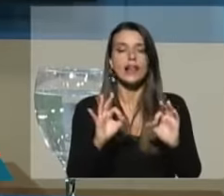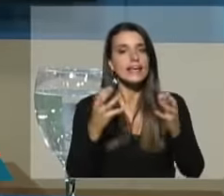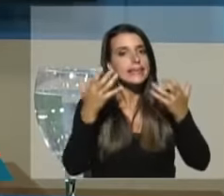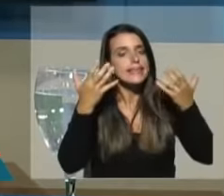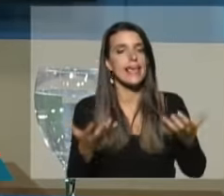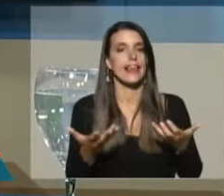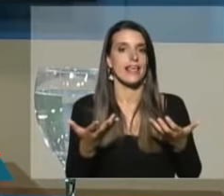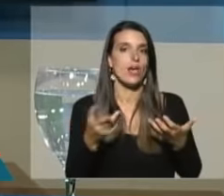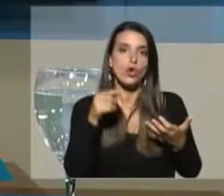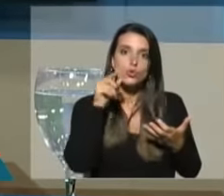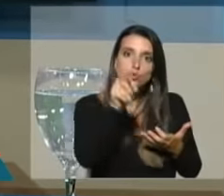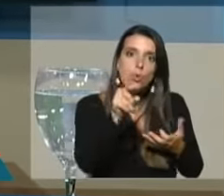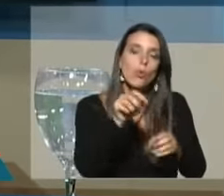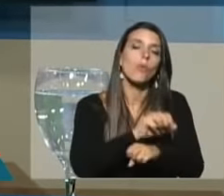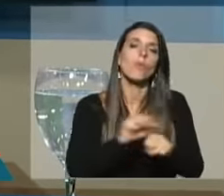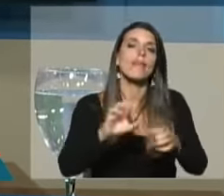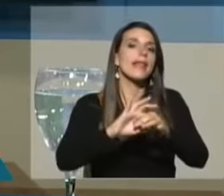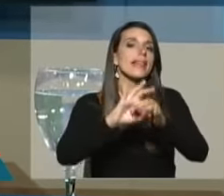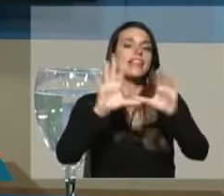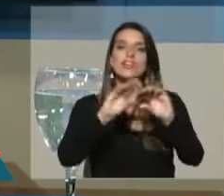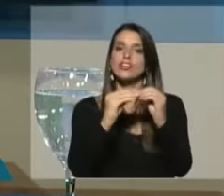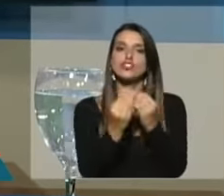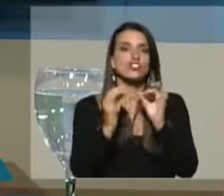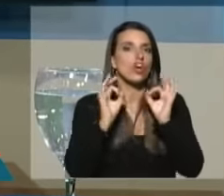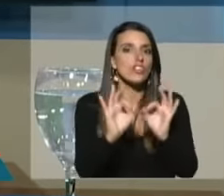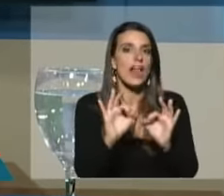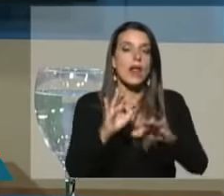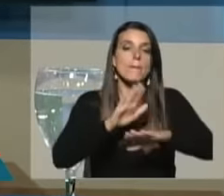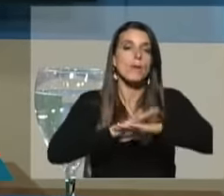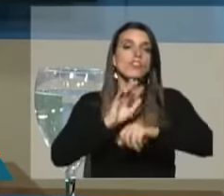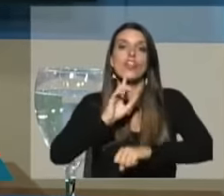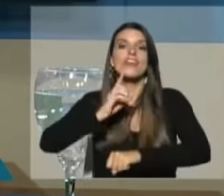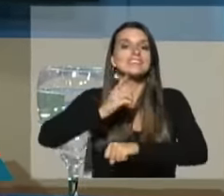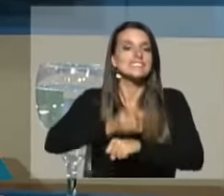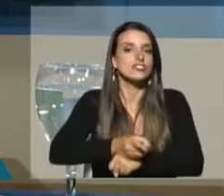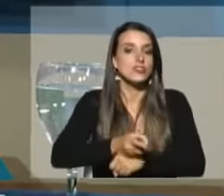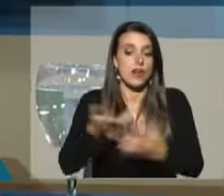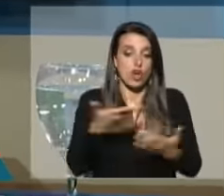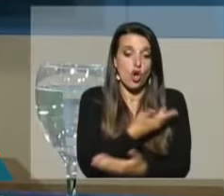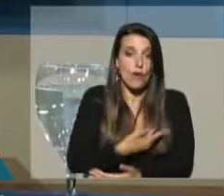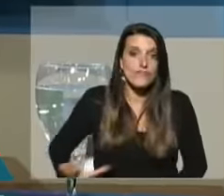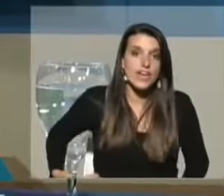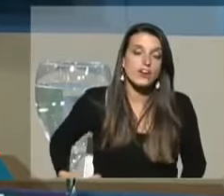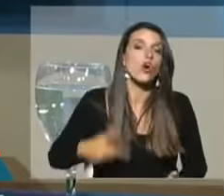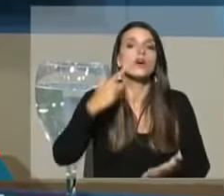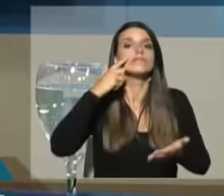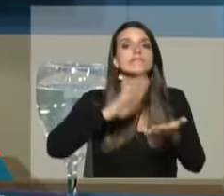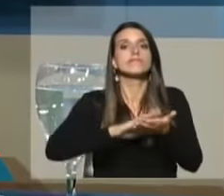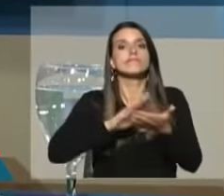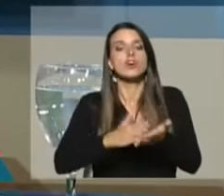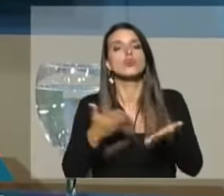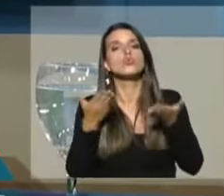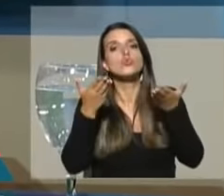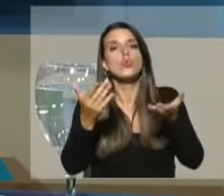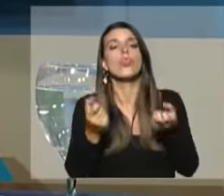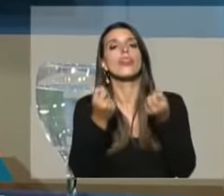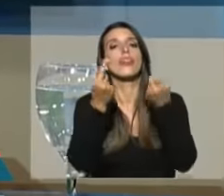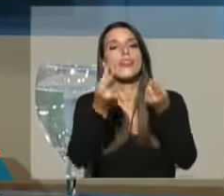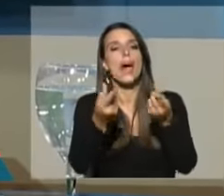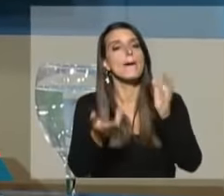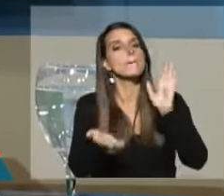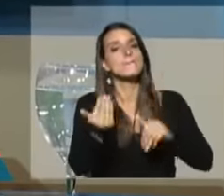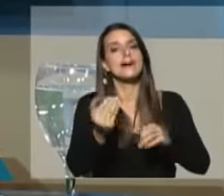buscando? que usted sea libre en el momento de la decisión y que este gobierno le garantiza a usted la más